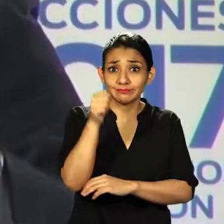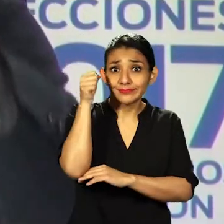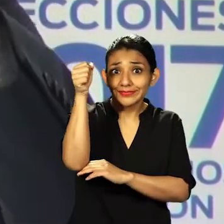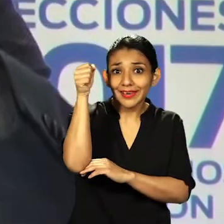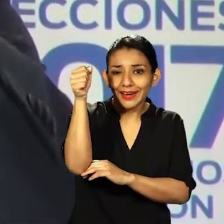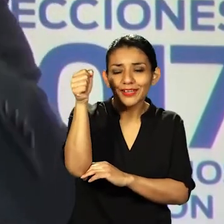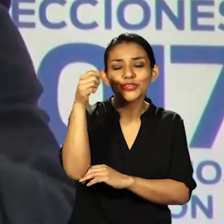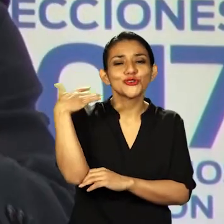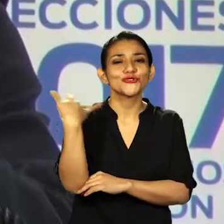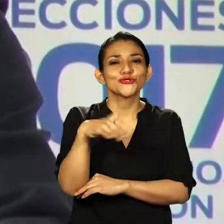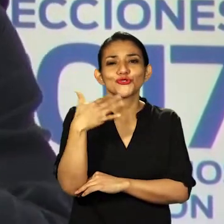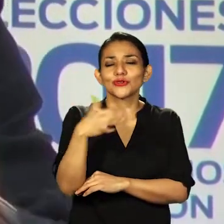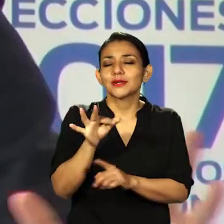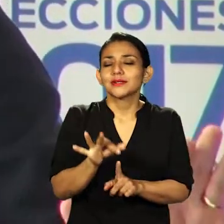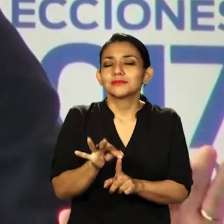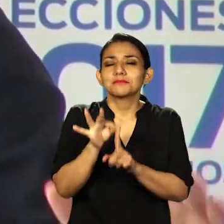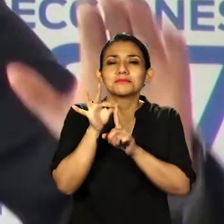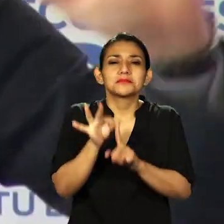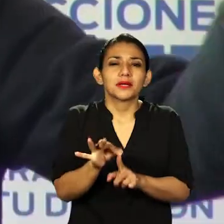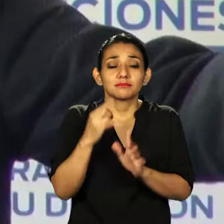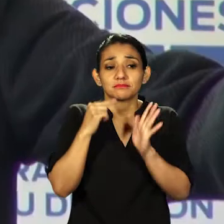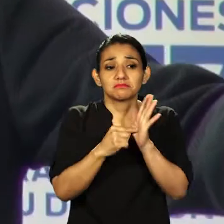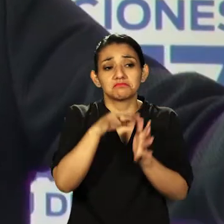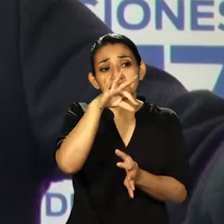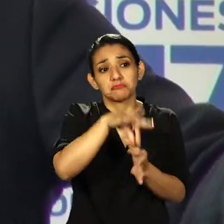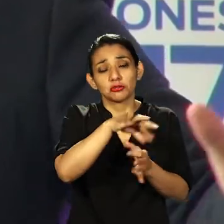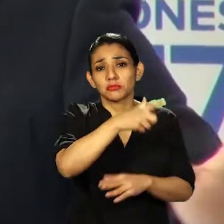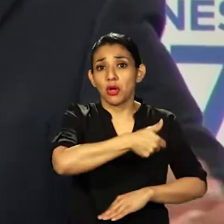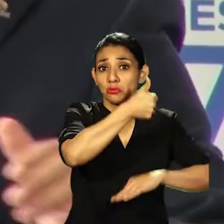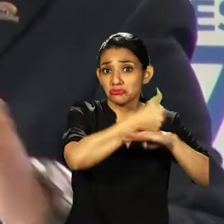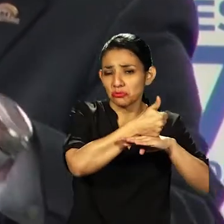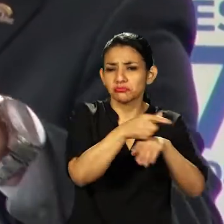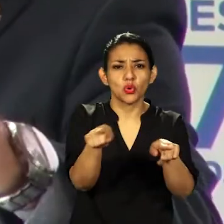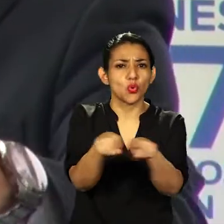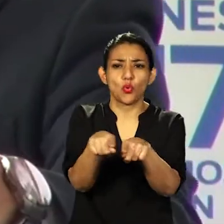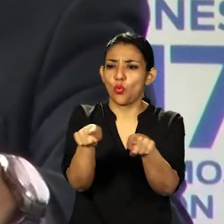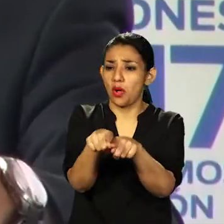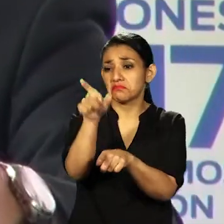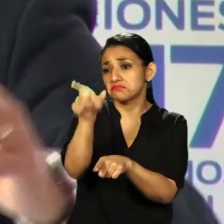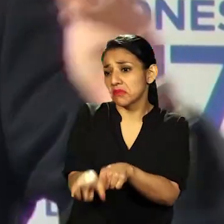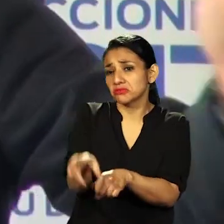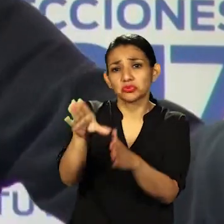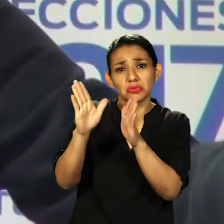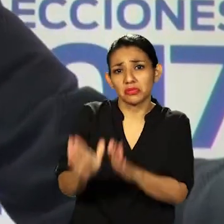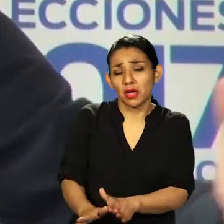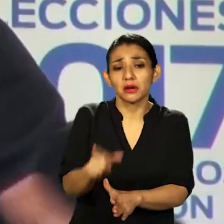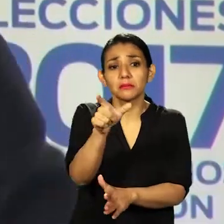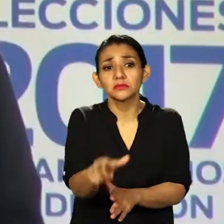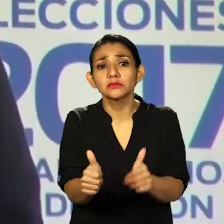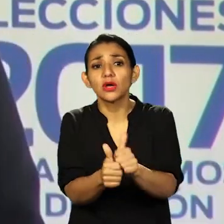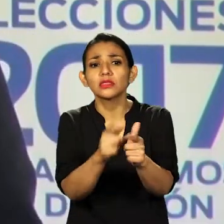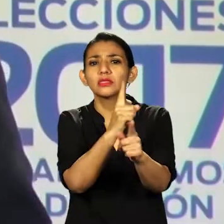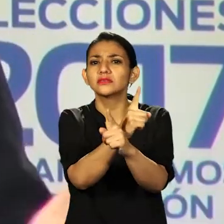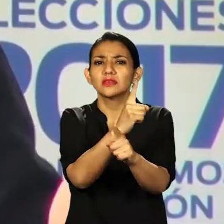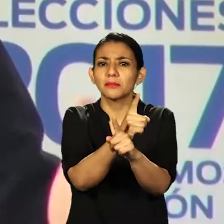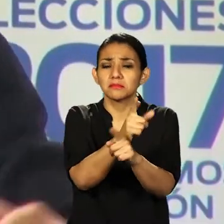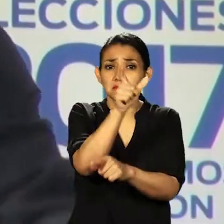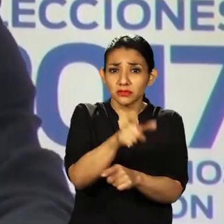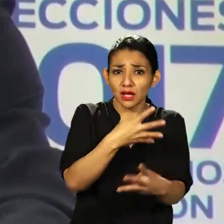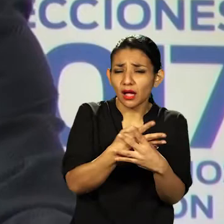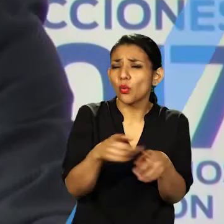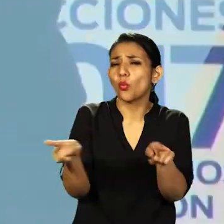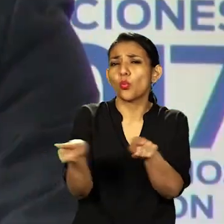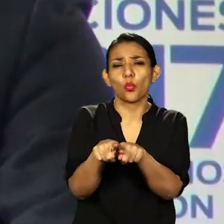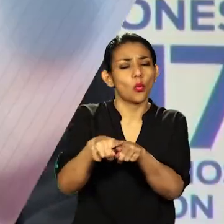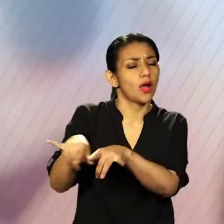que vale exactamente igual el voto de una autoridad, el voto de un ciudadano, de una persona con discapacidad, de una persona